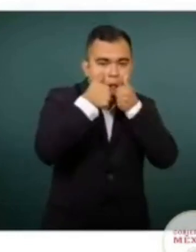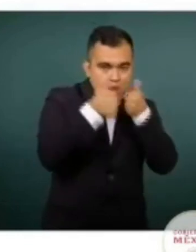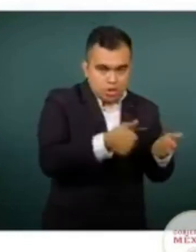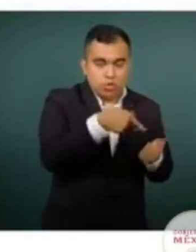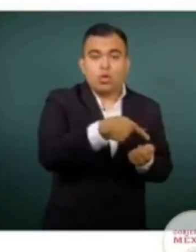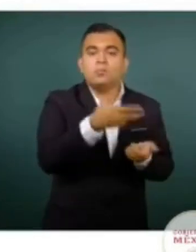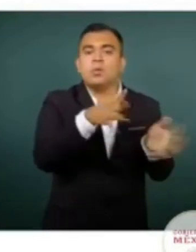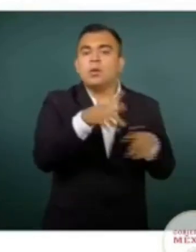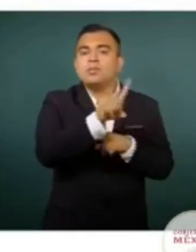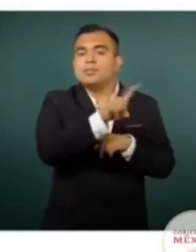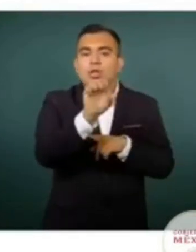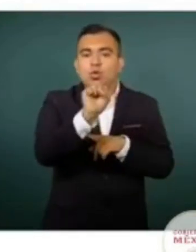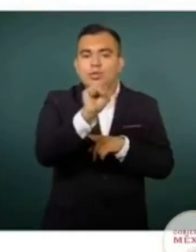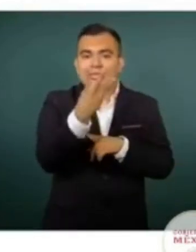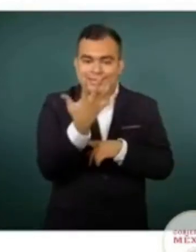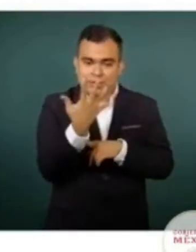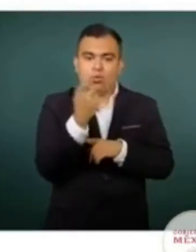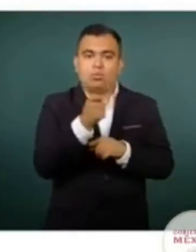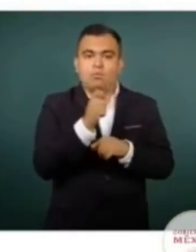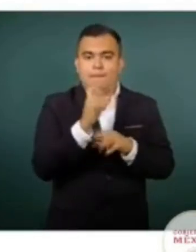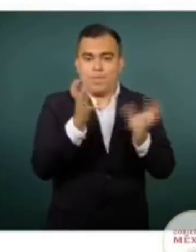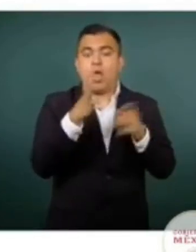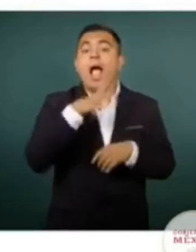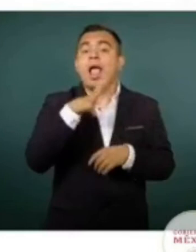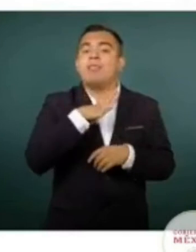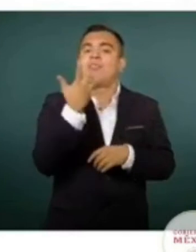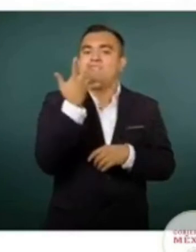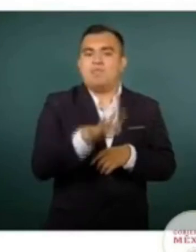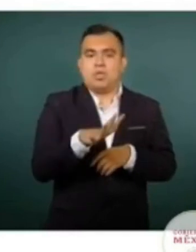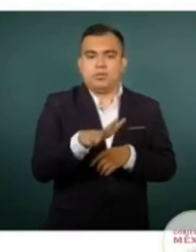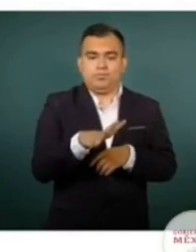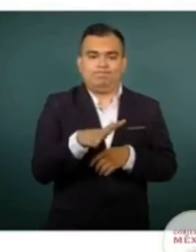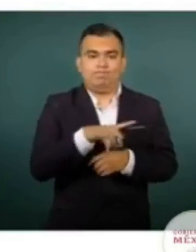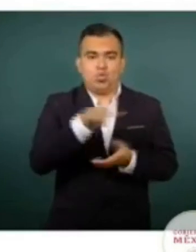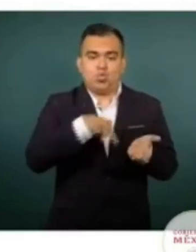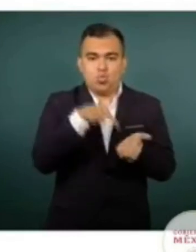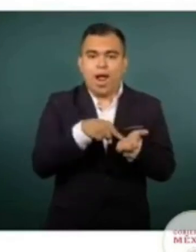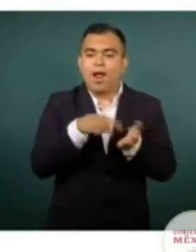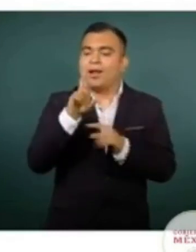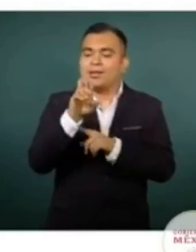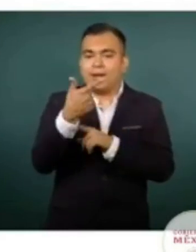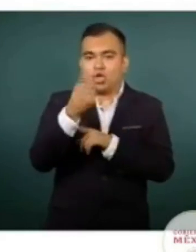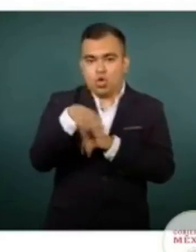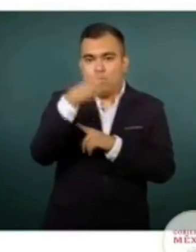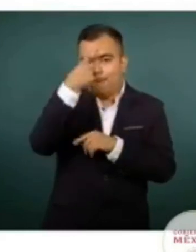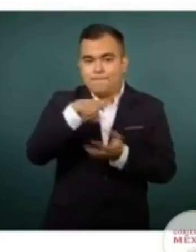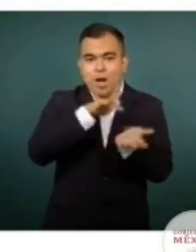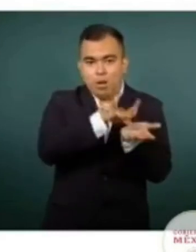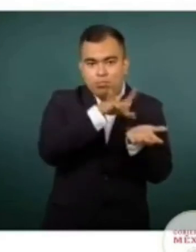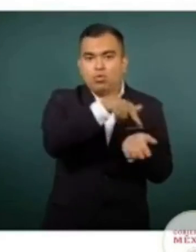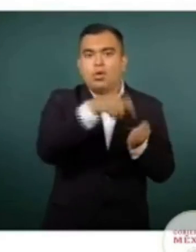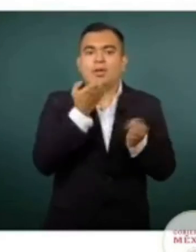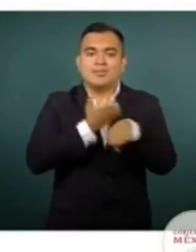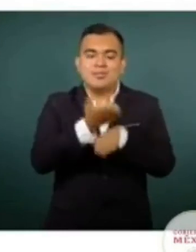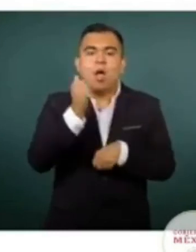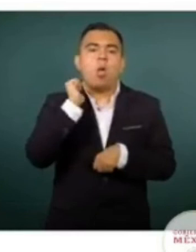165 metros de patrullaje y se tienen 10 fuerzas de reacción para apoyar al Estado en alguna necesidad dentro